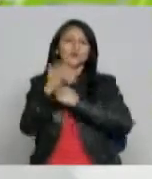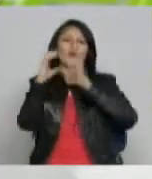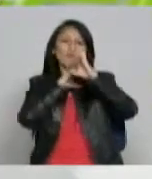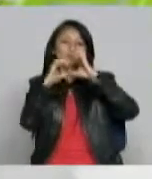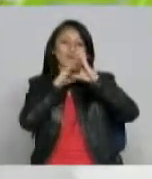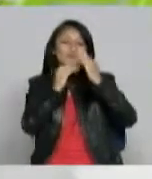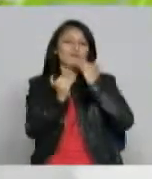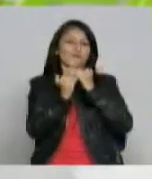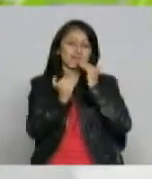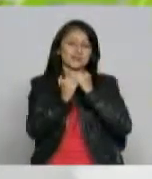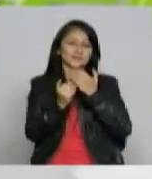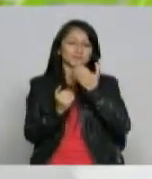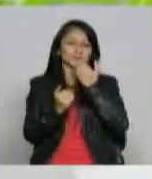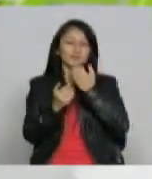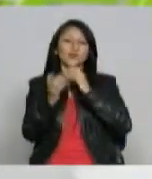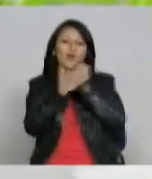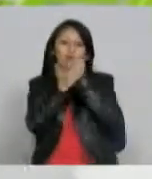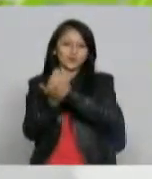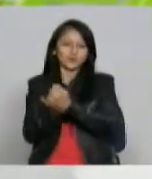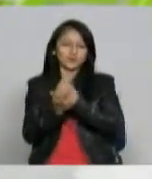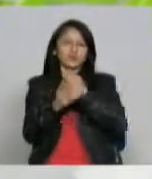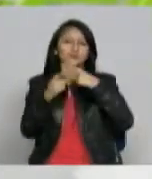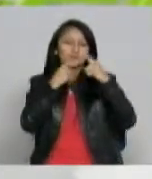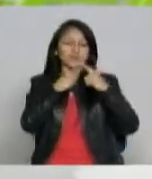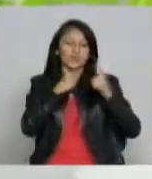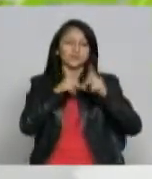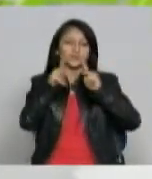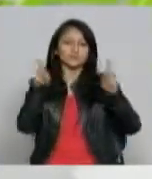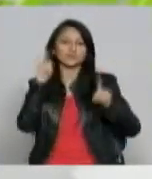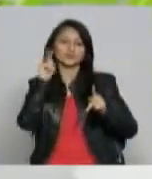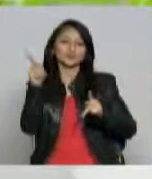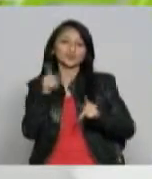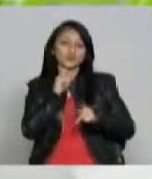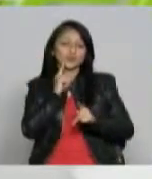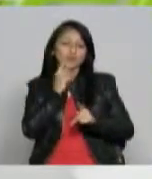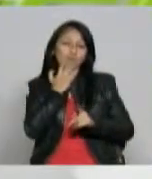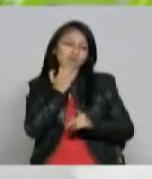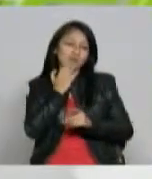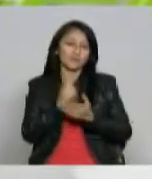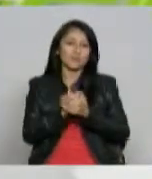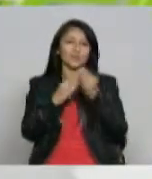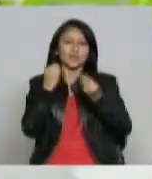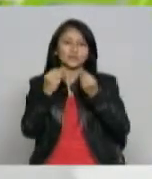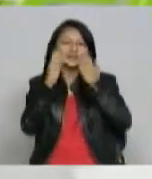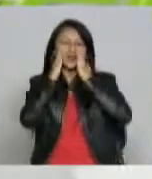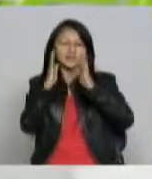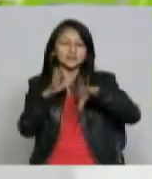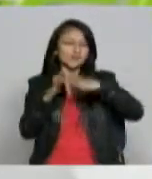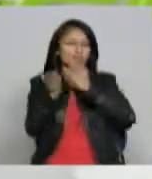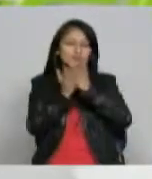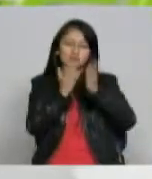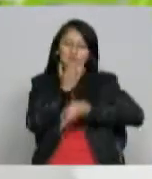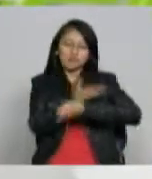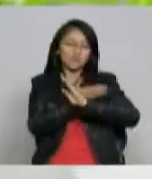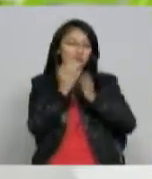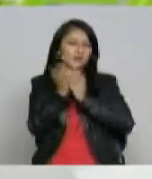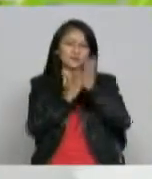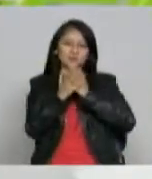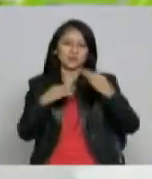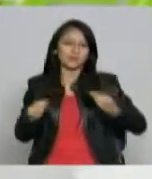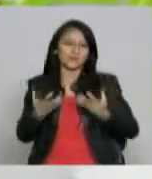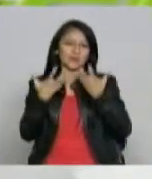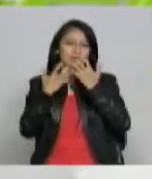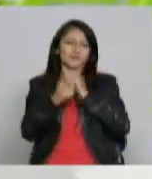comunicación mismos que son utilizados en el beneficio para las personas con discapacidad para que puedan continuar con su vida cotidiana en ese